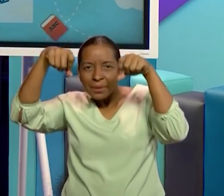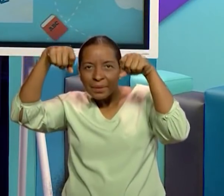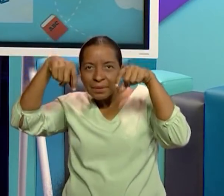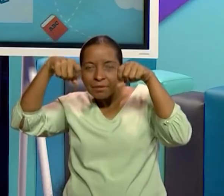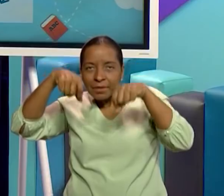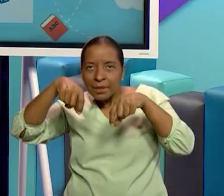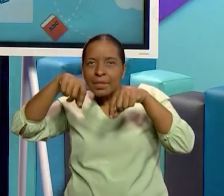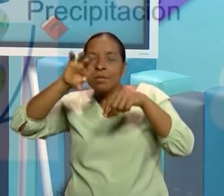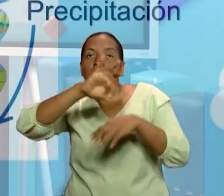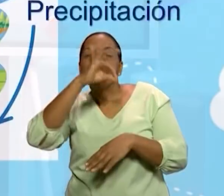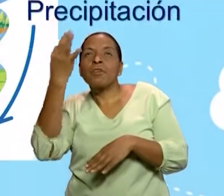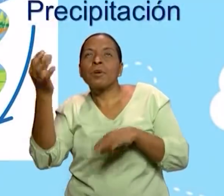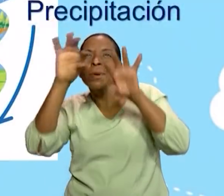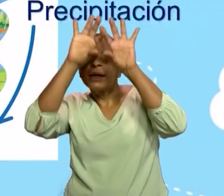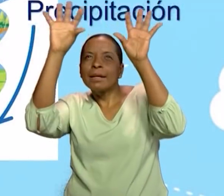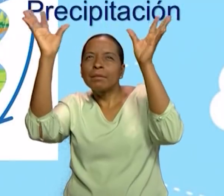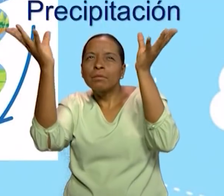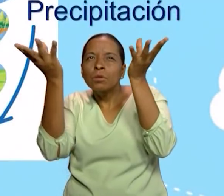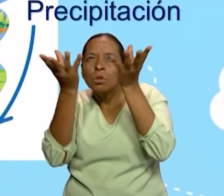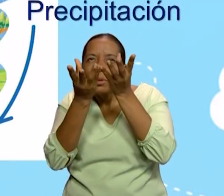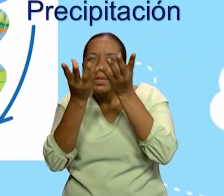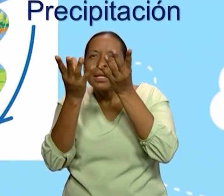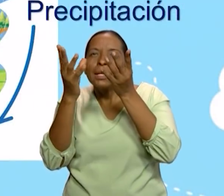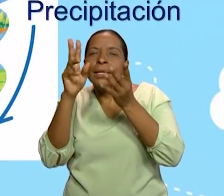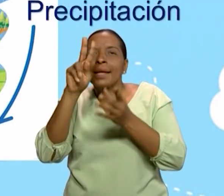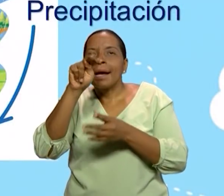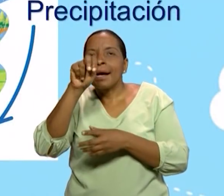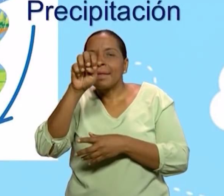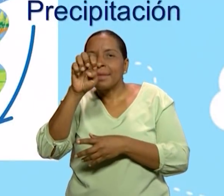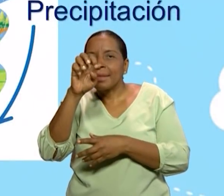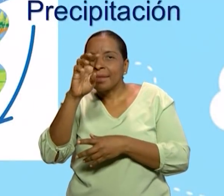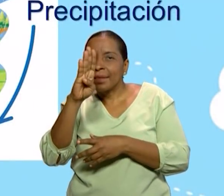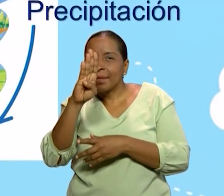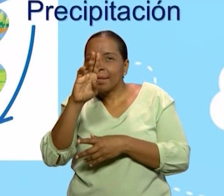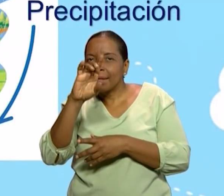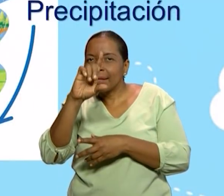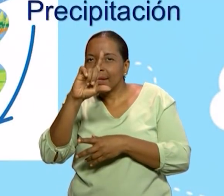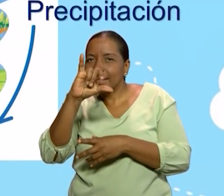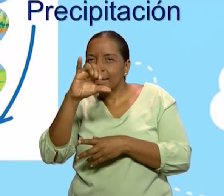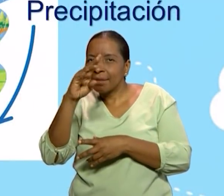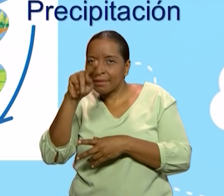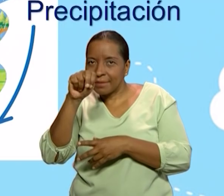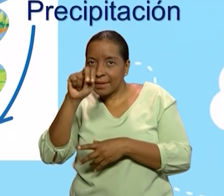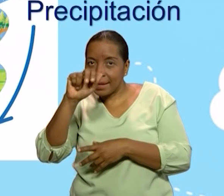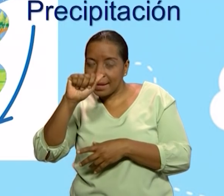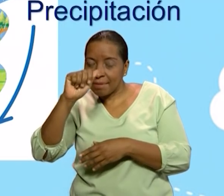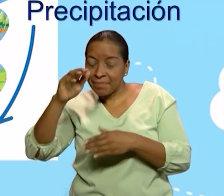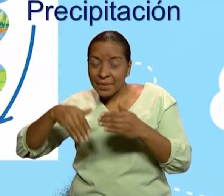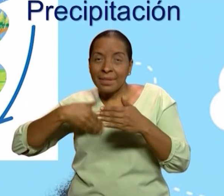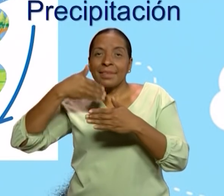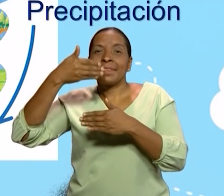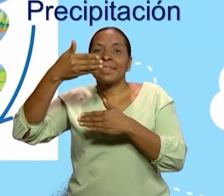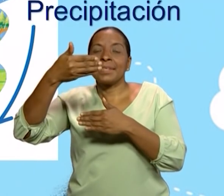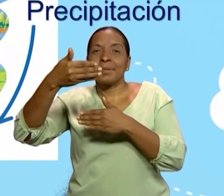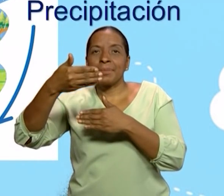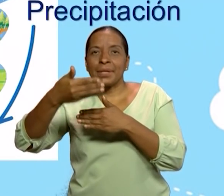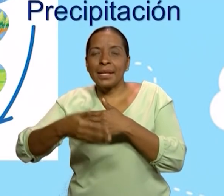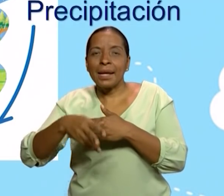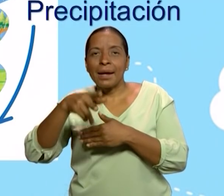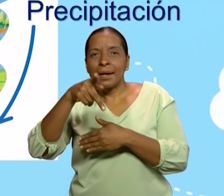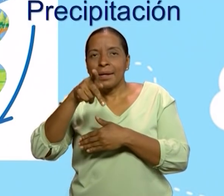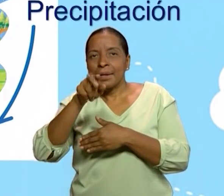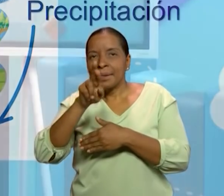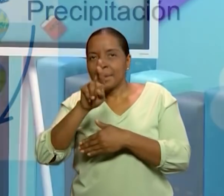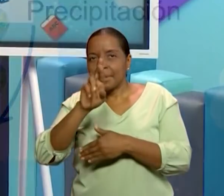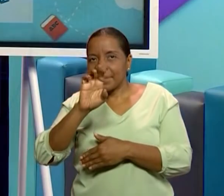nubes y la neblina también. Luego, la siguiente etapa es la precipitación, que es el